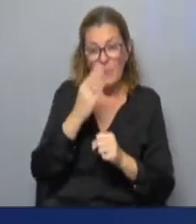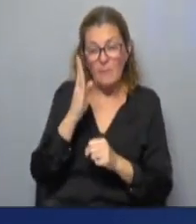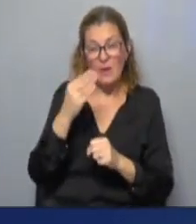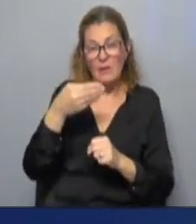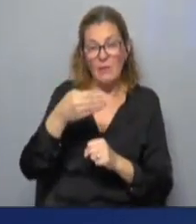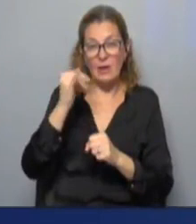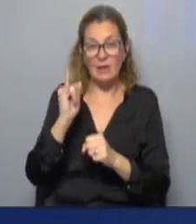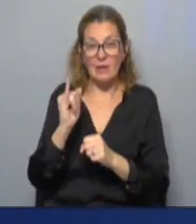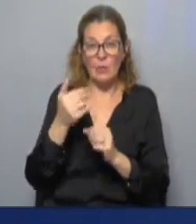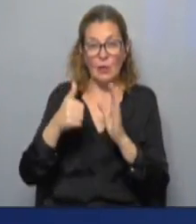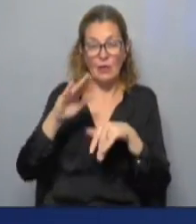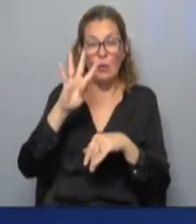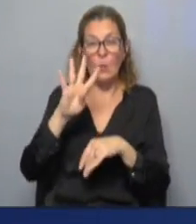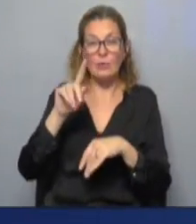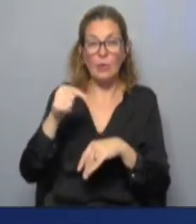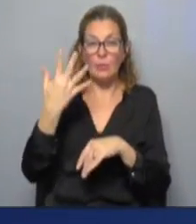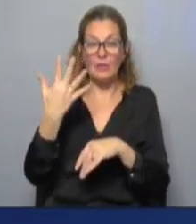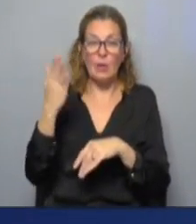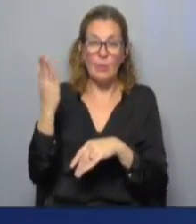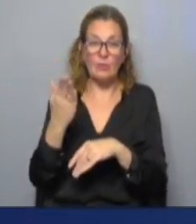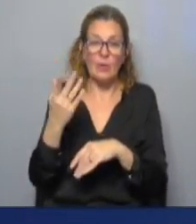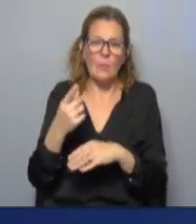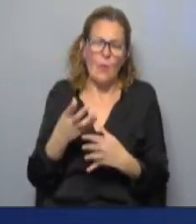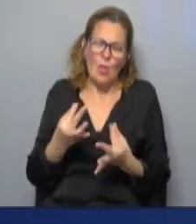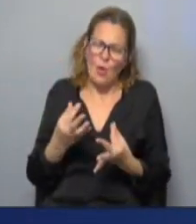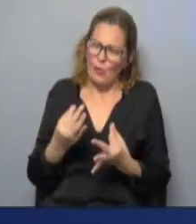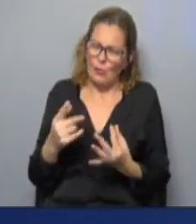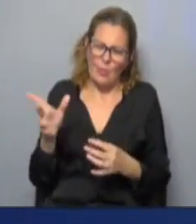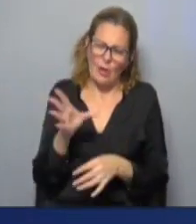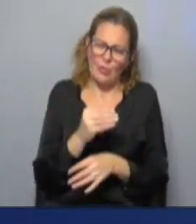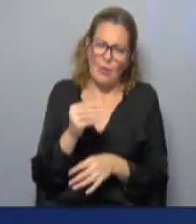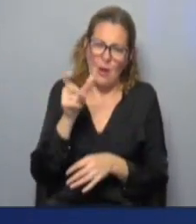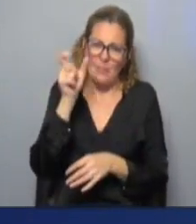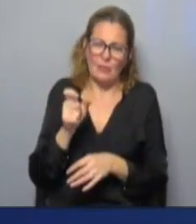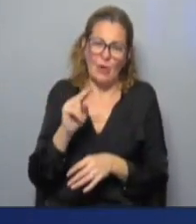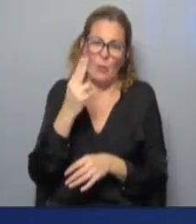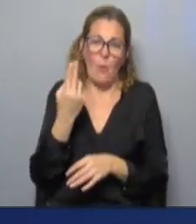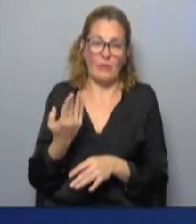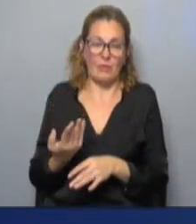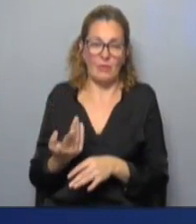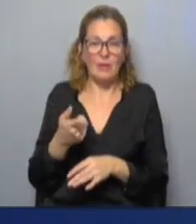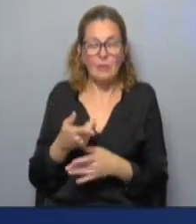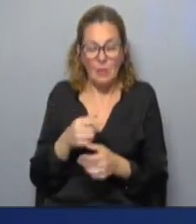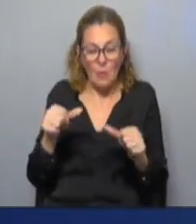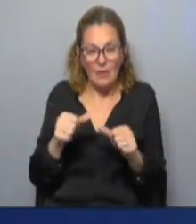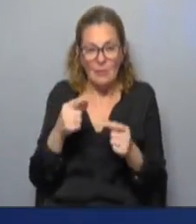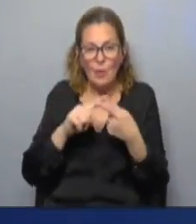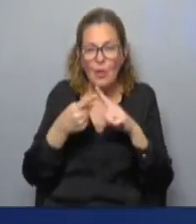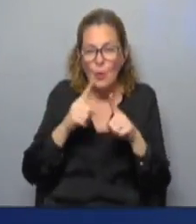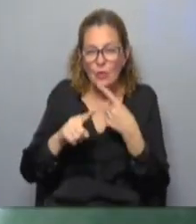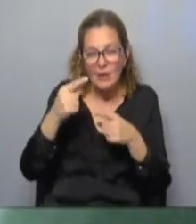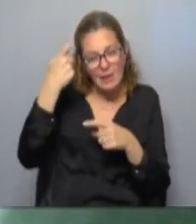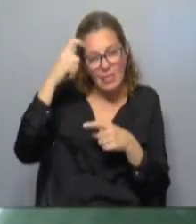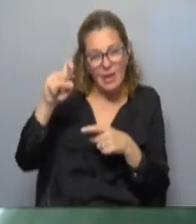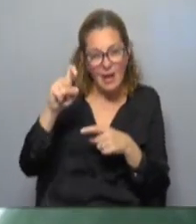creció a 4,5%, es realmente muy doloroso para cualquier uruguayo con sensibilidad. Ahora, esto que estamos haciendo es discutir ideas.